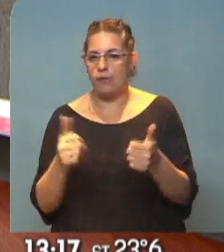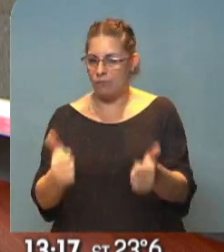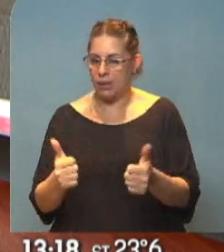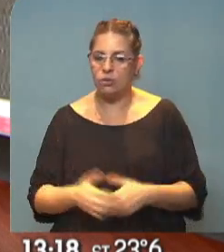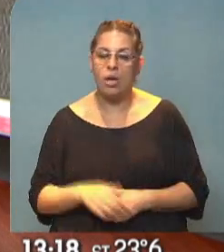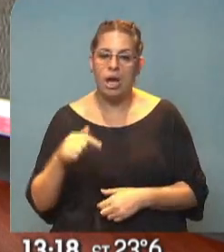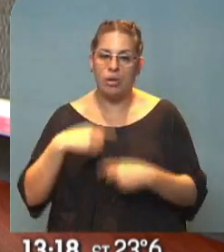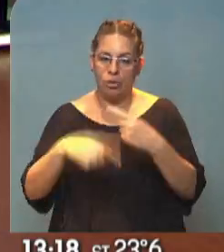seguimos con más información. ¡Gracias!